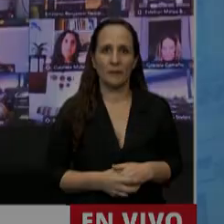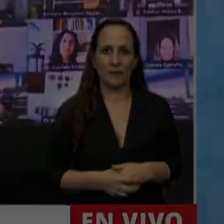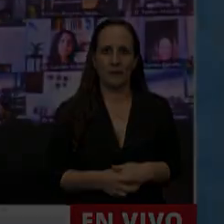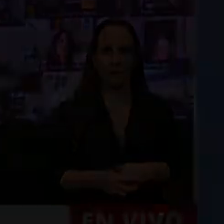diputado. Tienes...